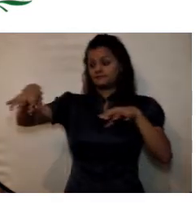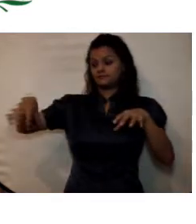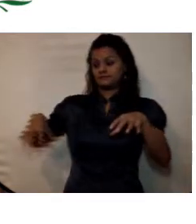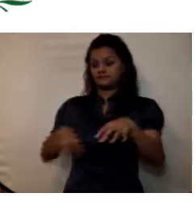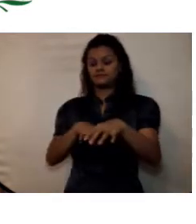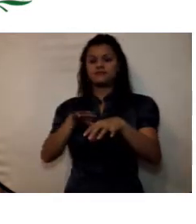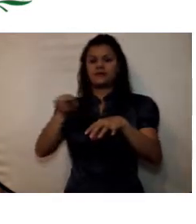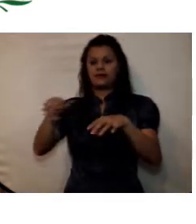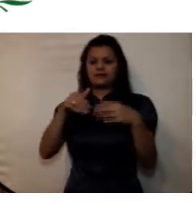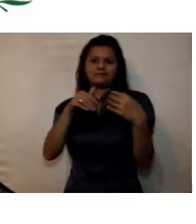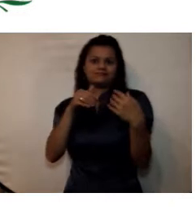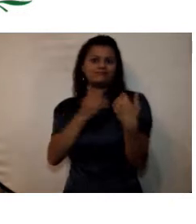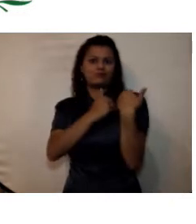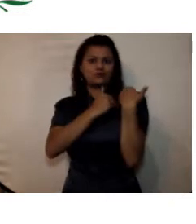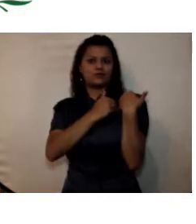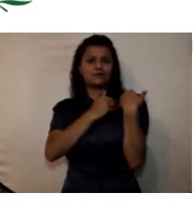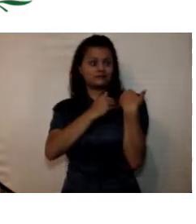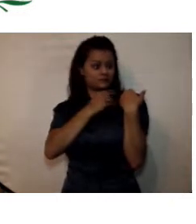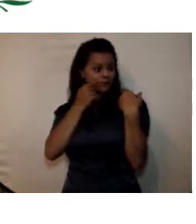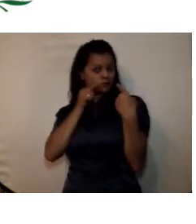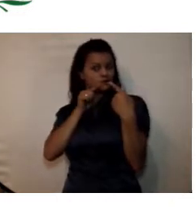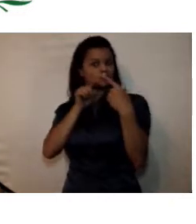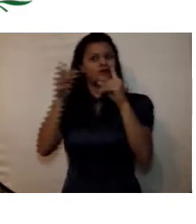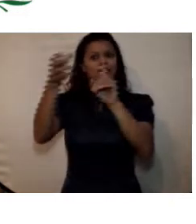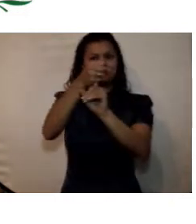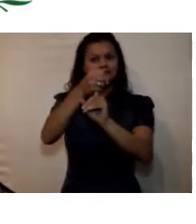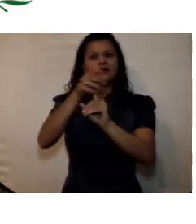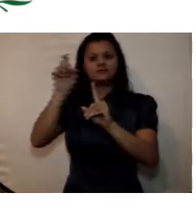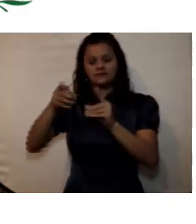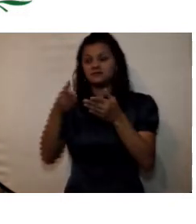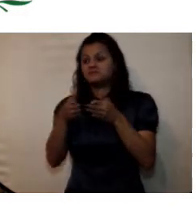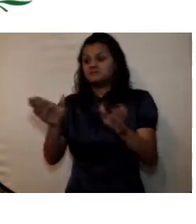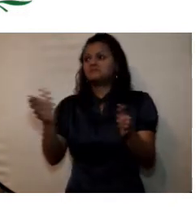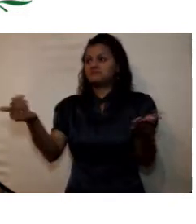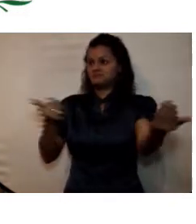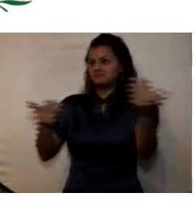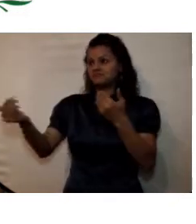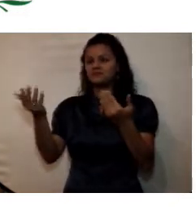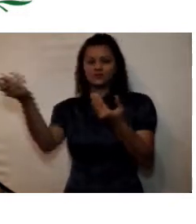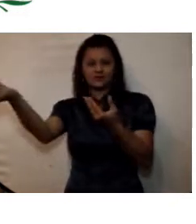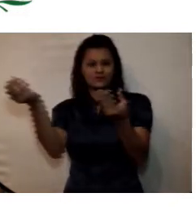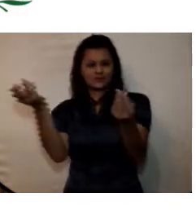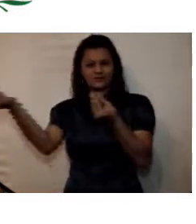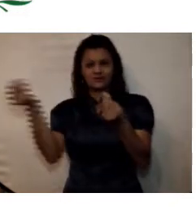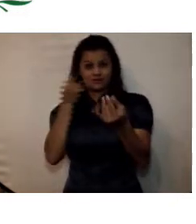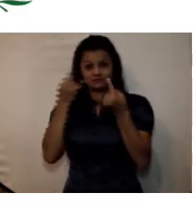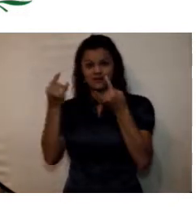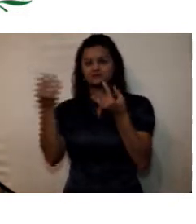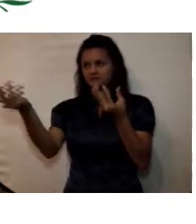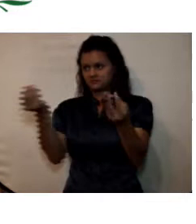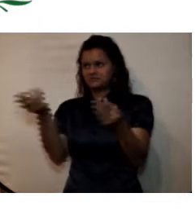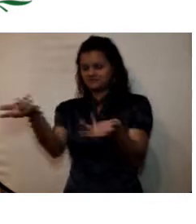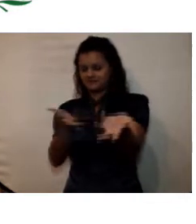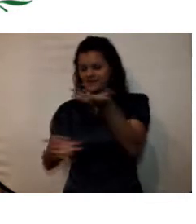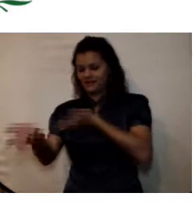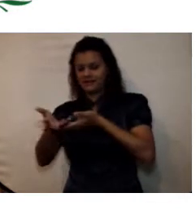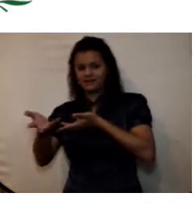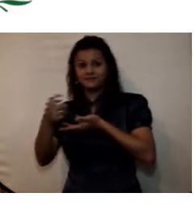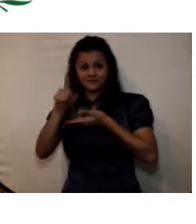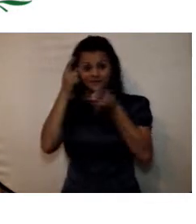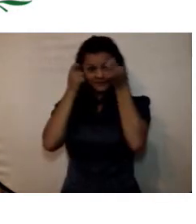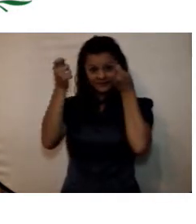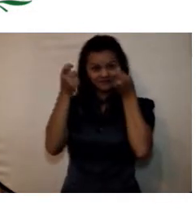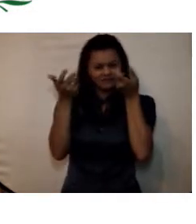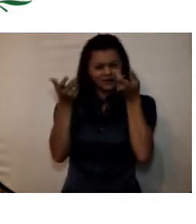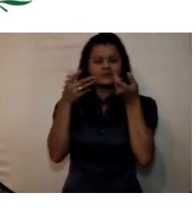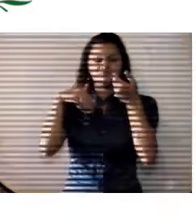que permitan la interacción con sus grupos de interés estas estrategias serán definidas y socializadas oportunamente para lograr la